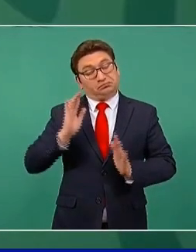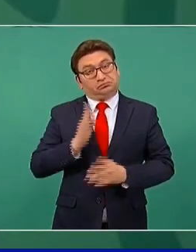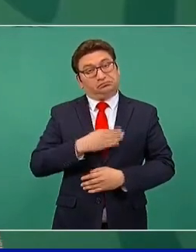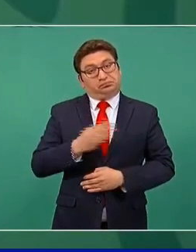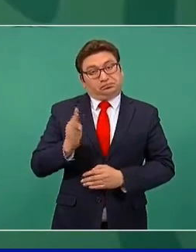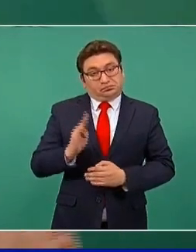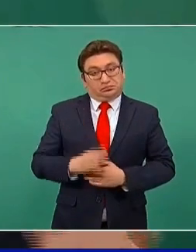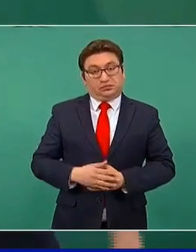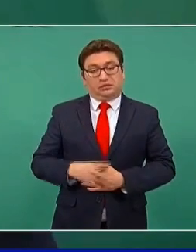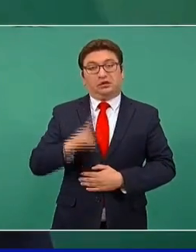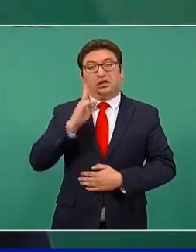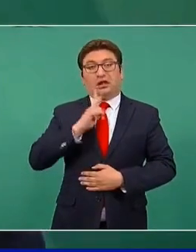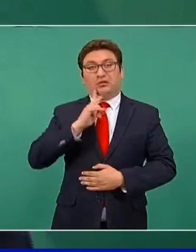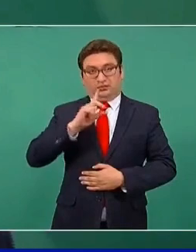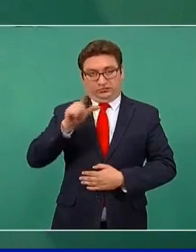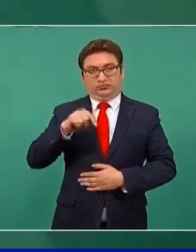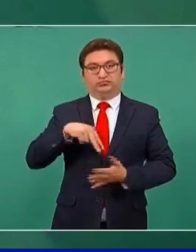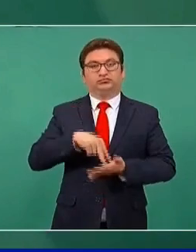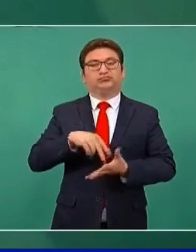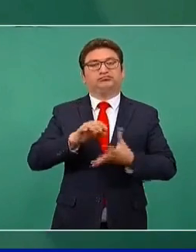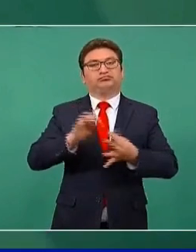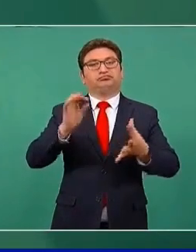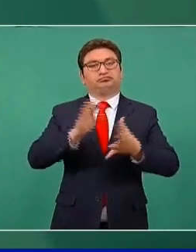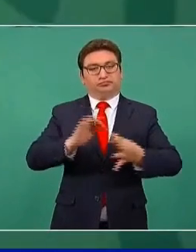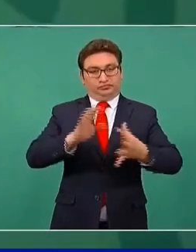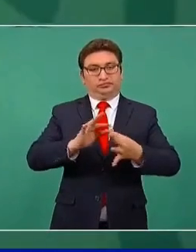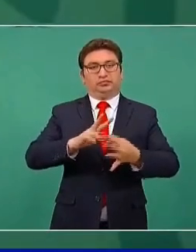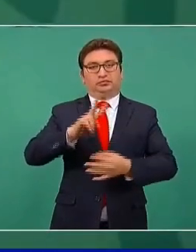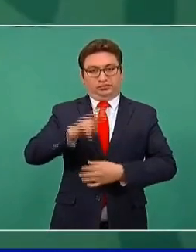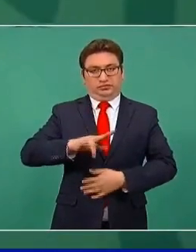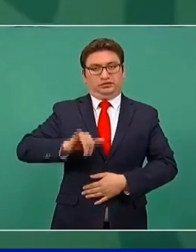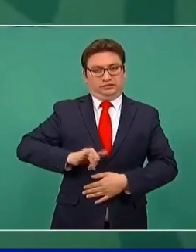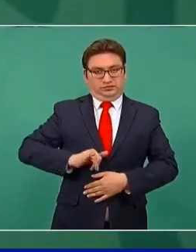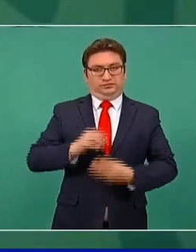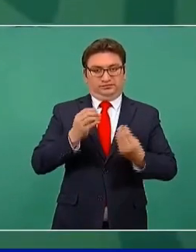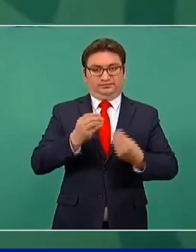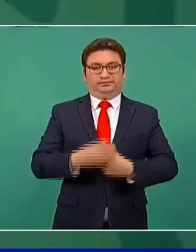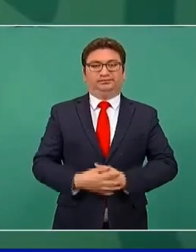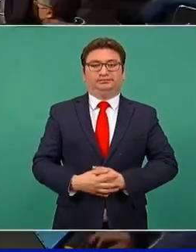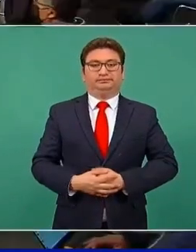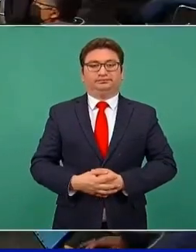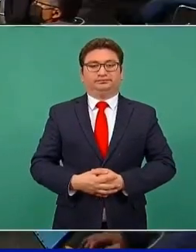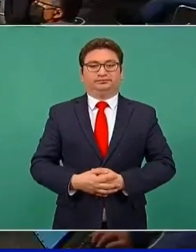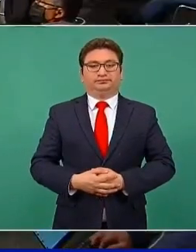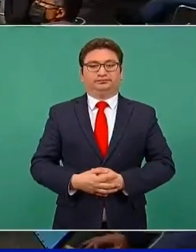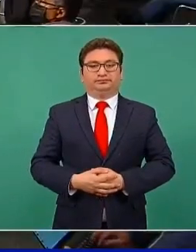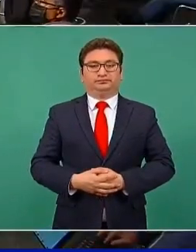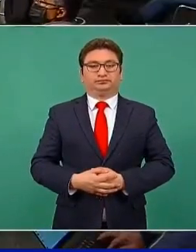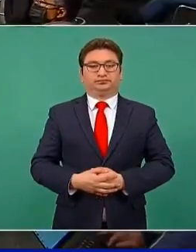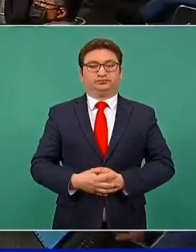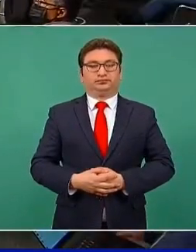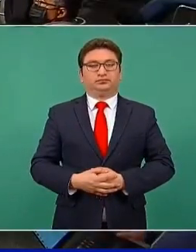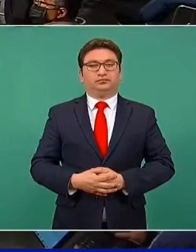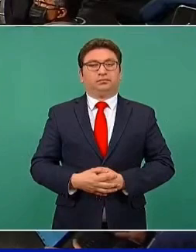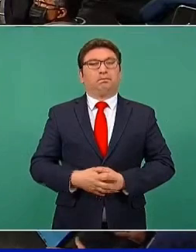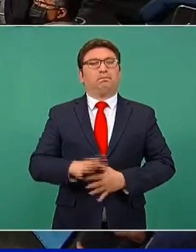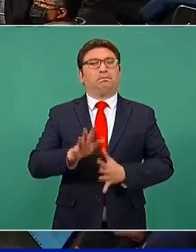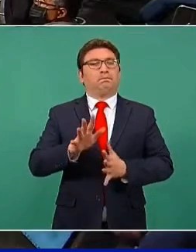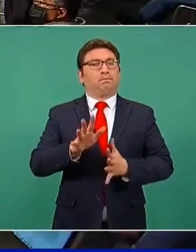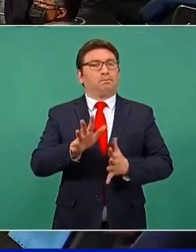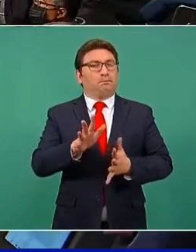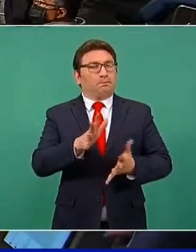lo exponga, porque sí es muy interesante. Sería como una especie de